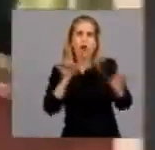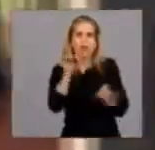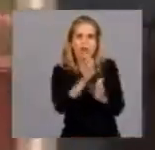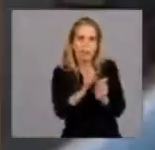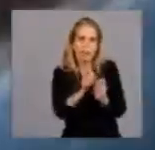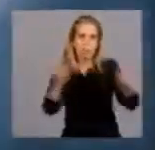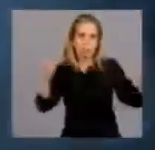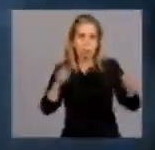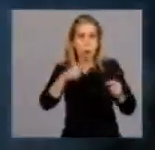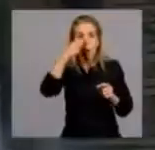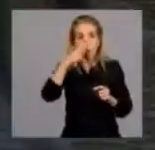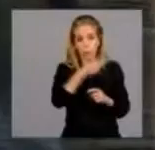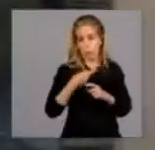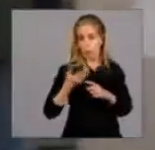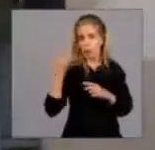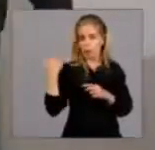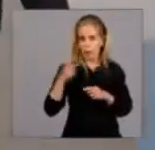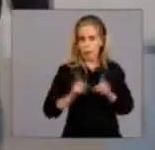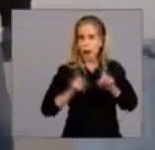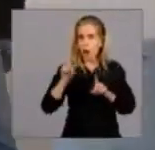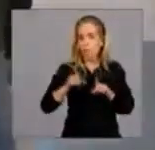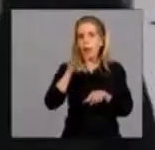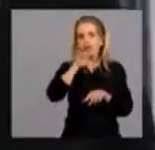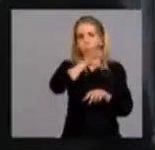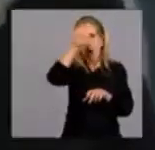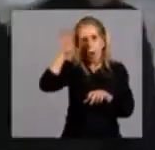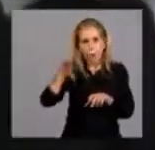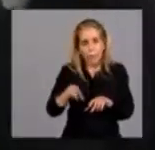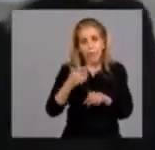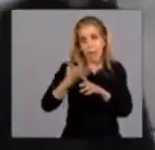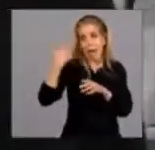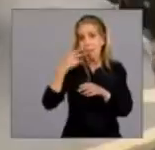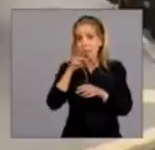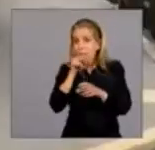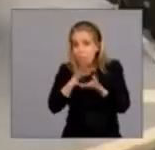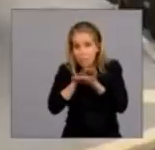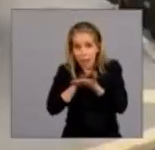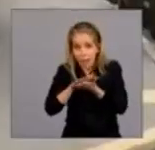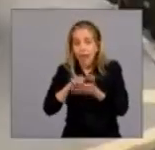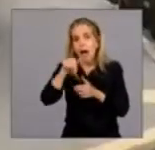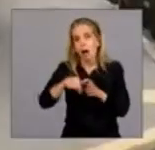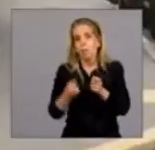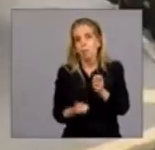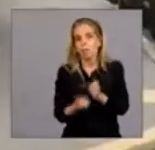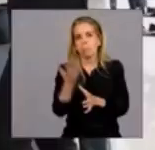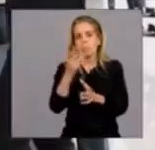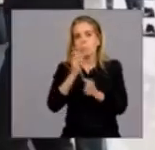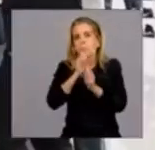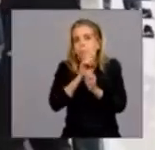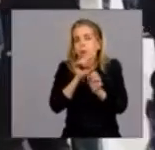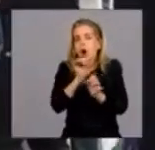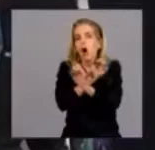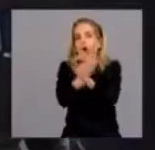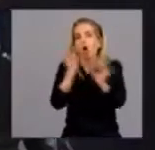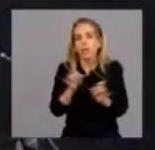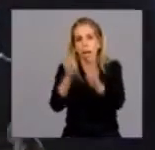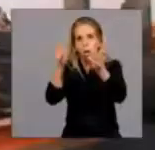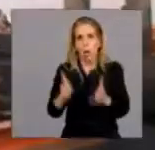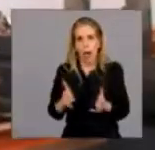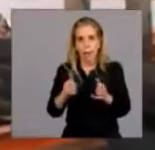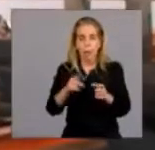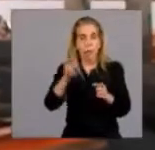semanas, aparecieron casos en localidades provinciales que llevaban semanas sin coronavirus. Allí, el distanciamiento y el respeto por las